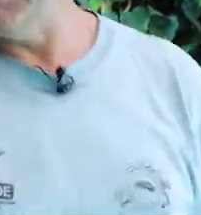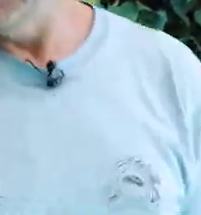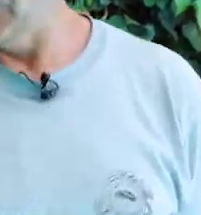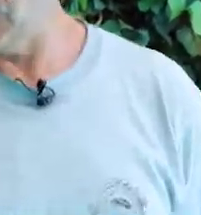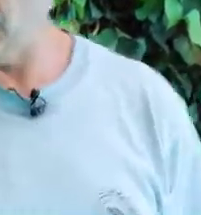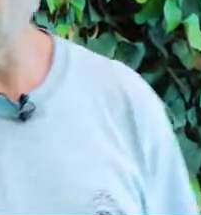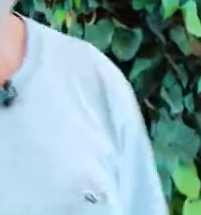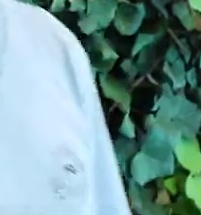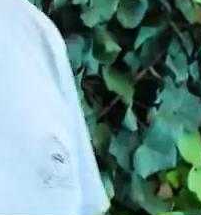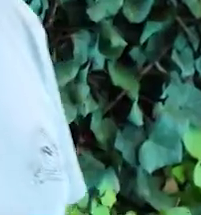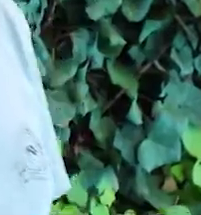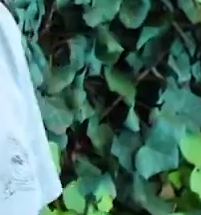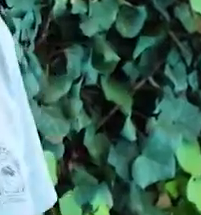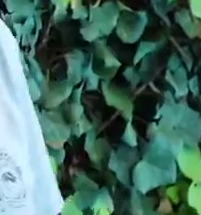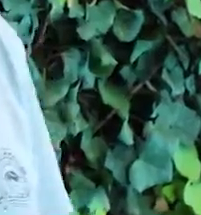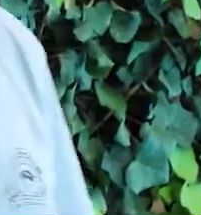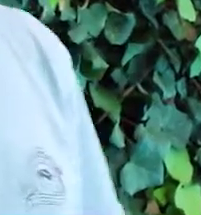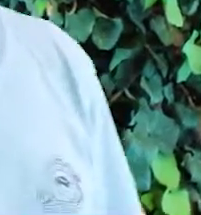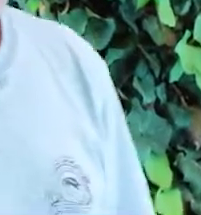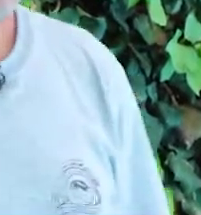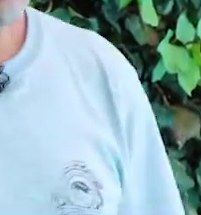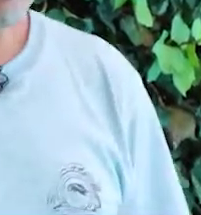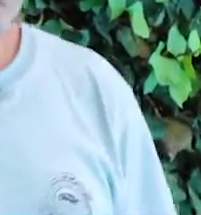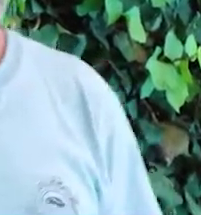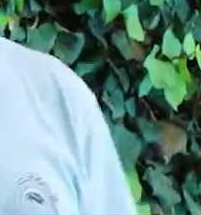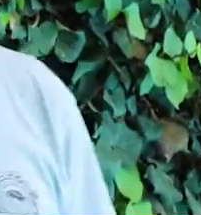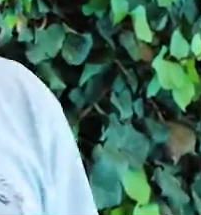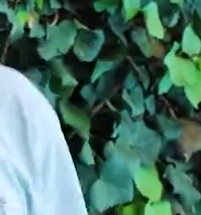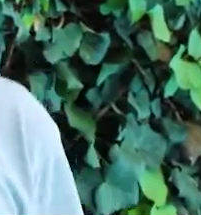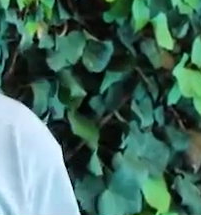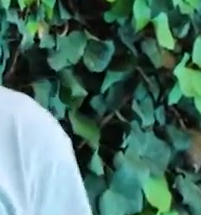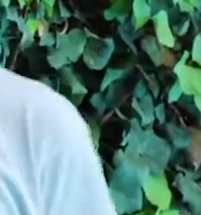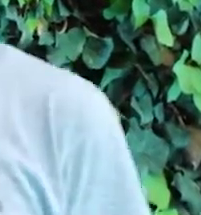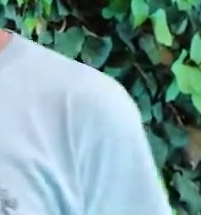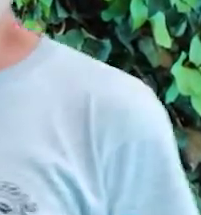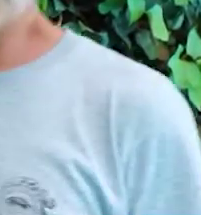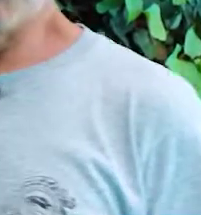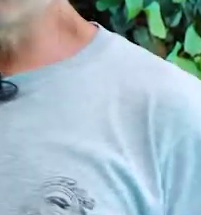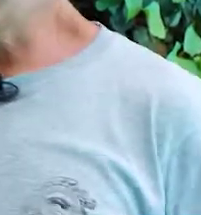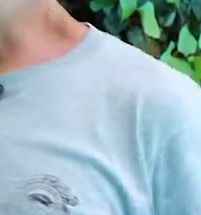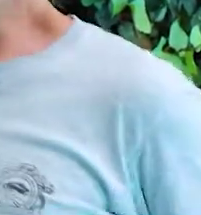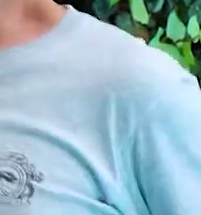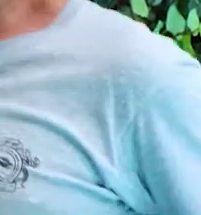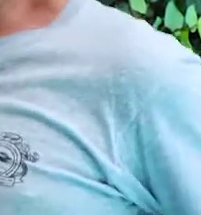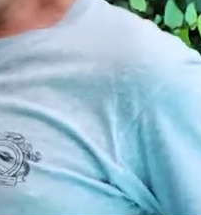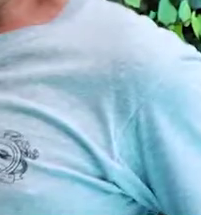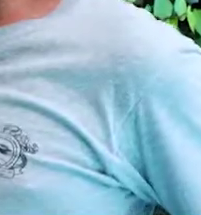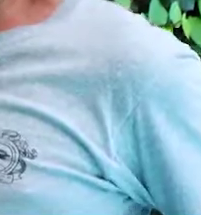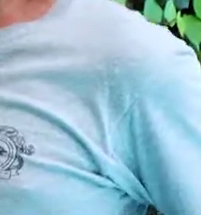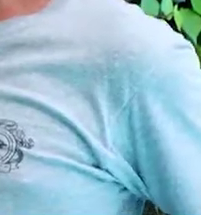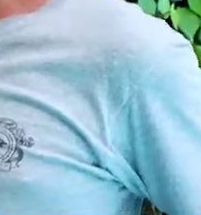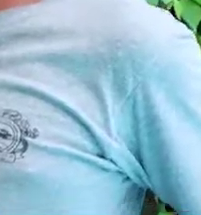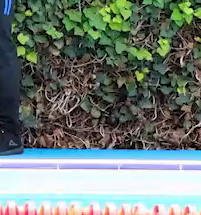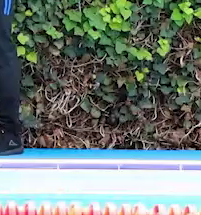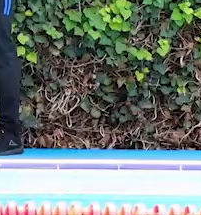a hacer, Yair? Nos vamos a acostar y nos vamos a poner boca arriba poniendo los codos